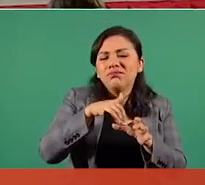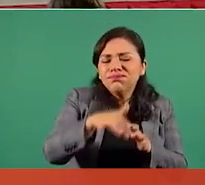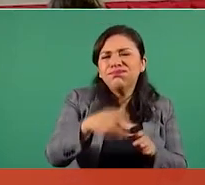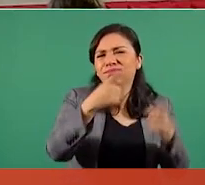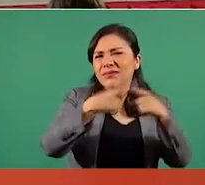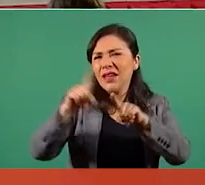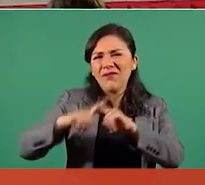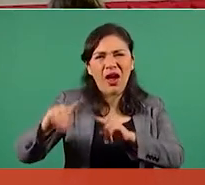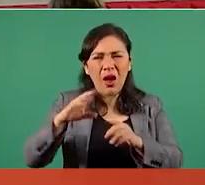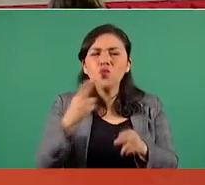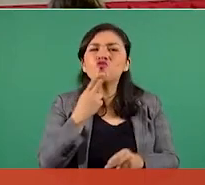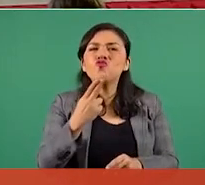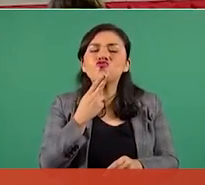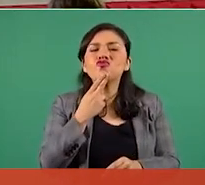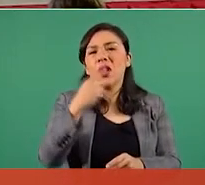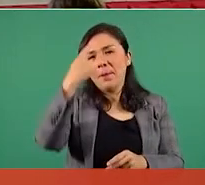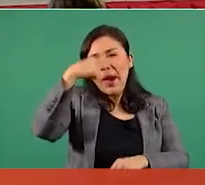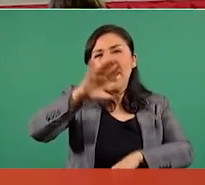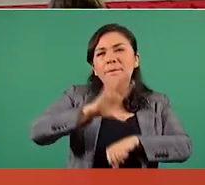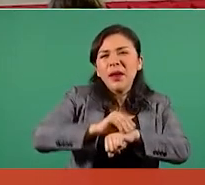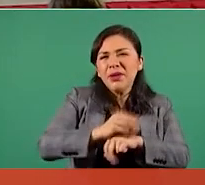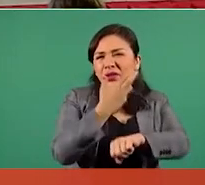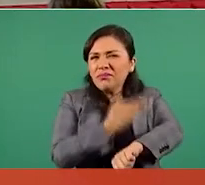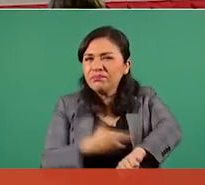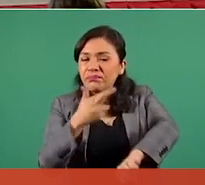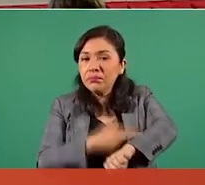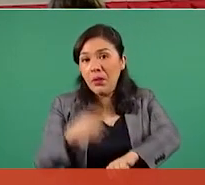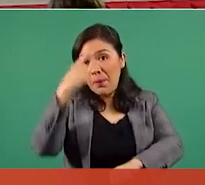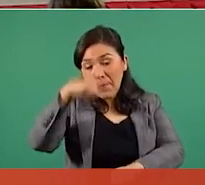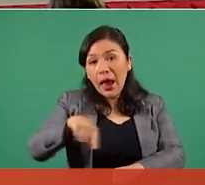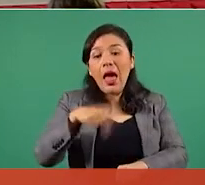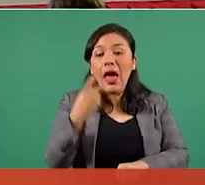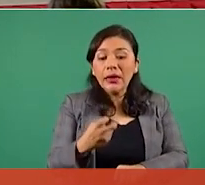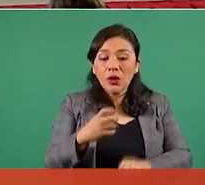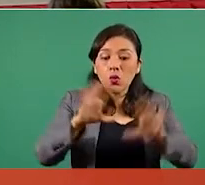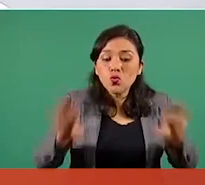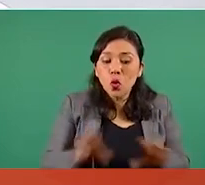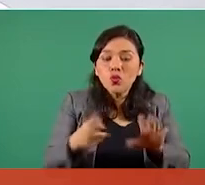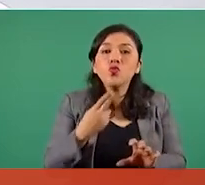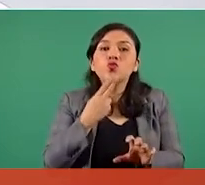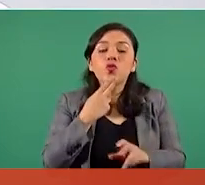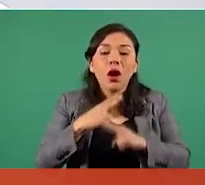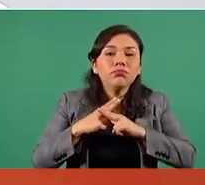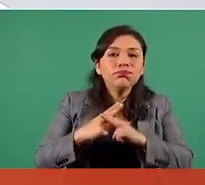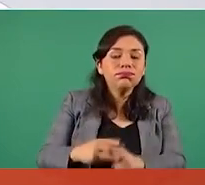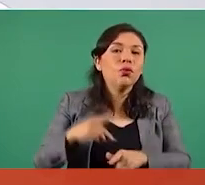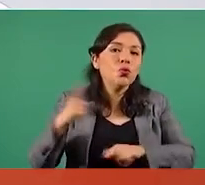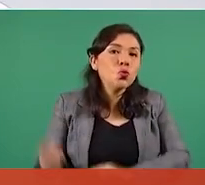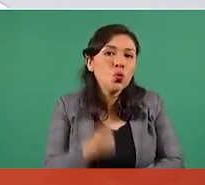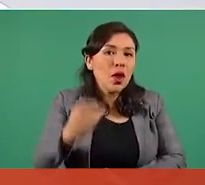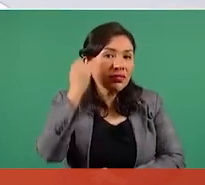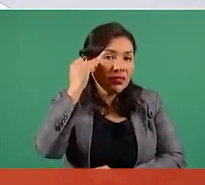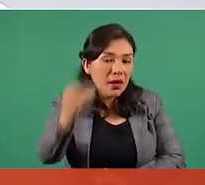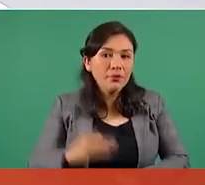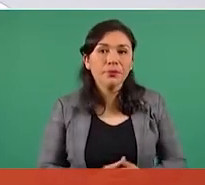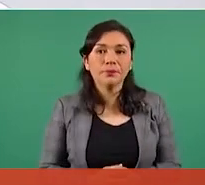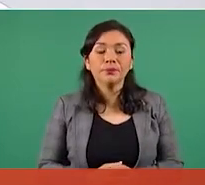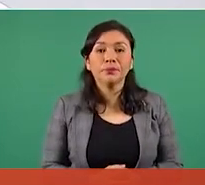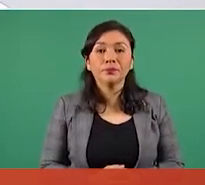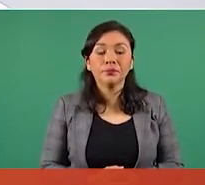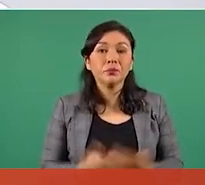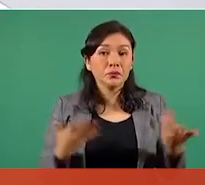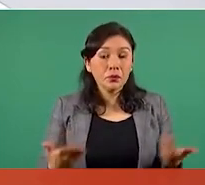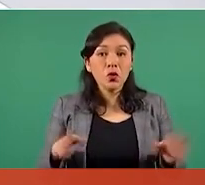plataformas, licencias y mantenimiento de estos equipos, entre otros. Para